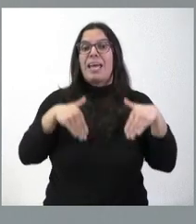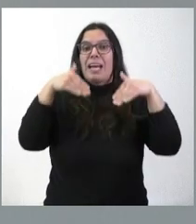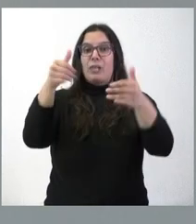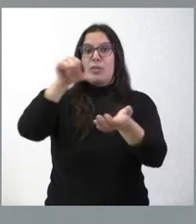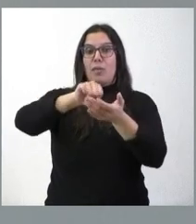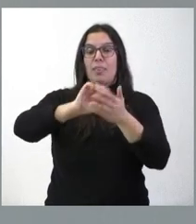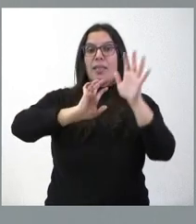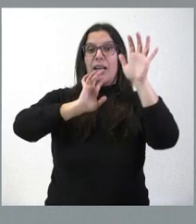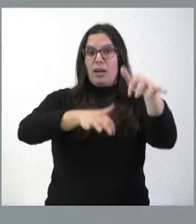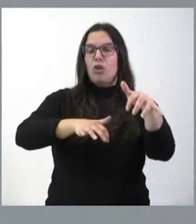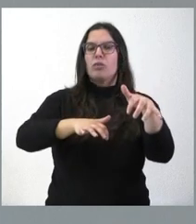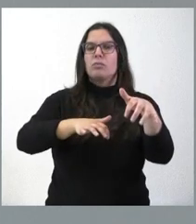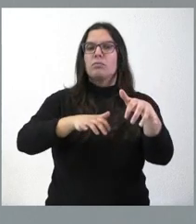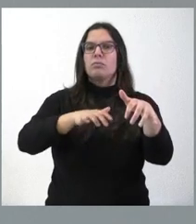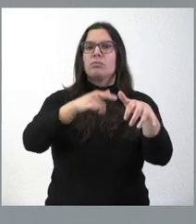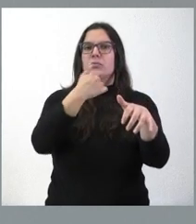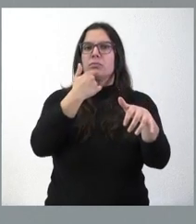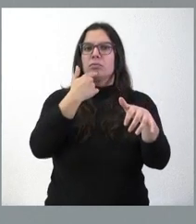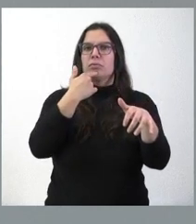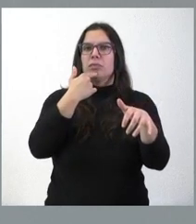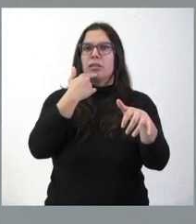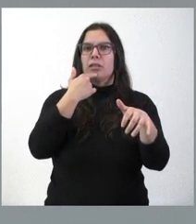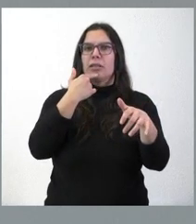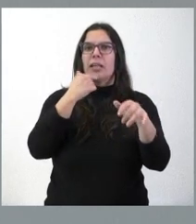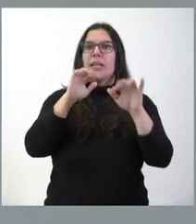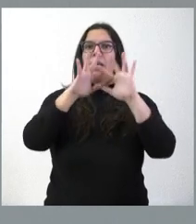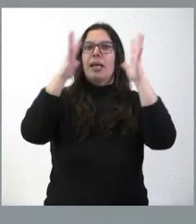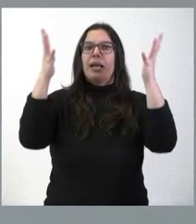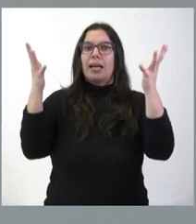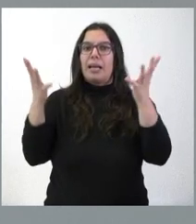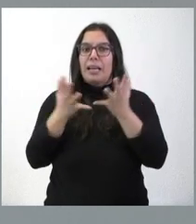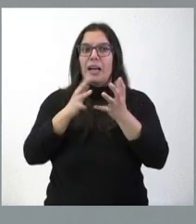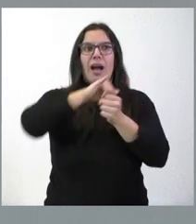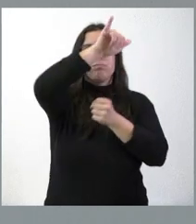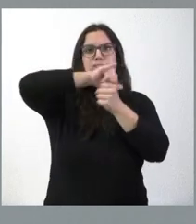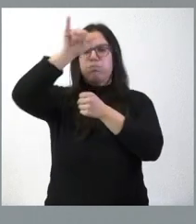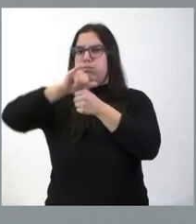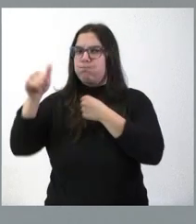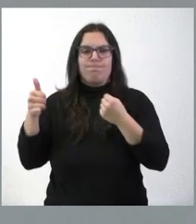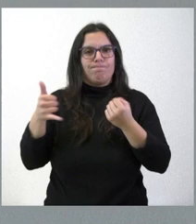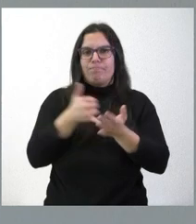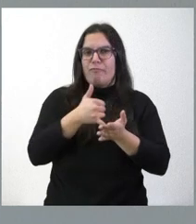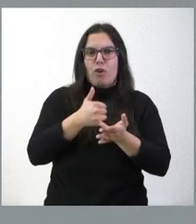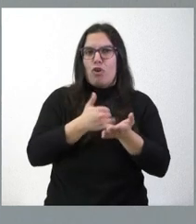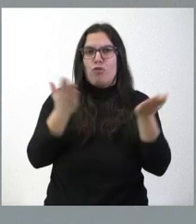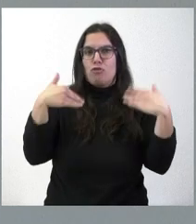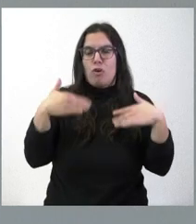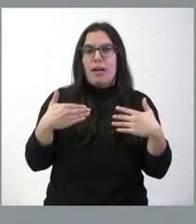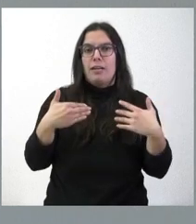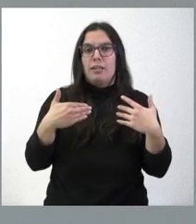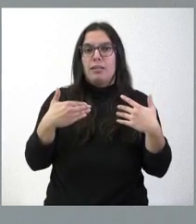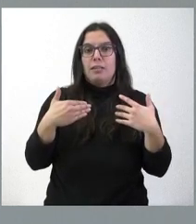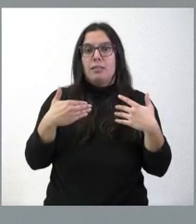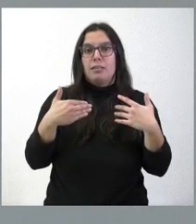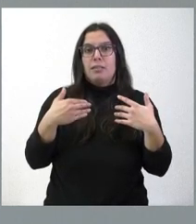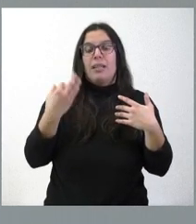presenta conexiones internacionales deficientes, basándose las mismas en las conexiones